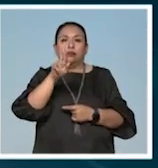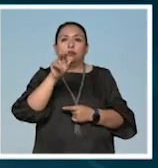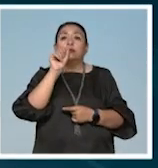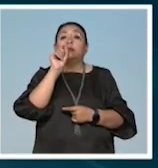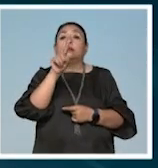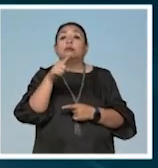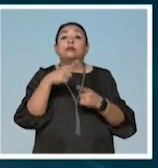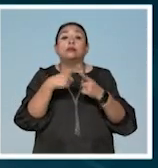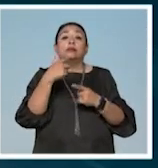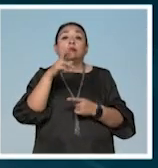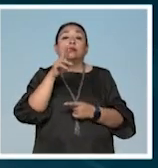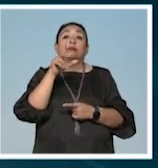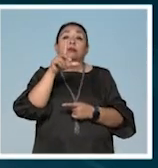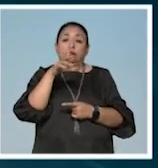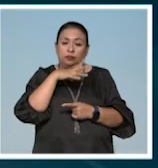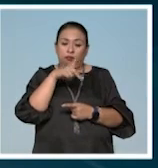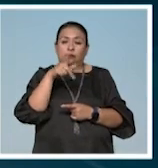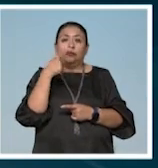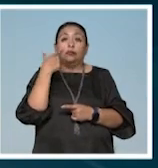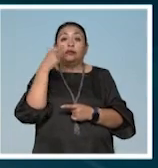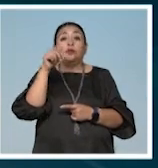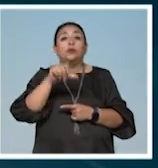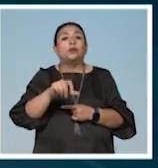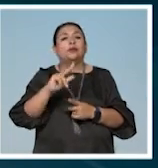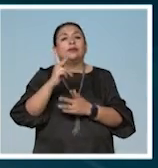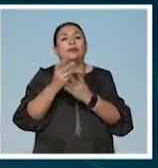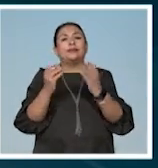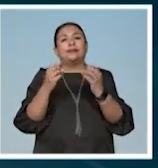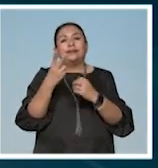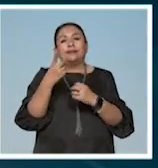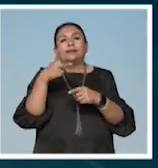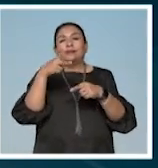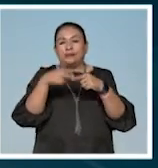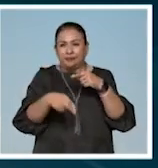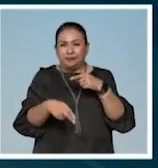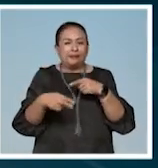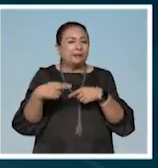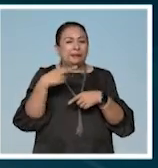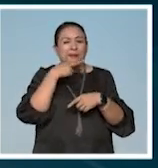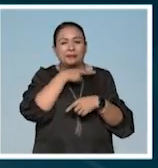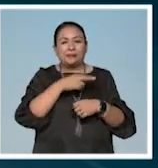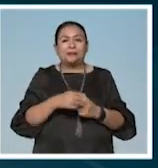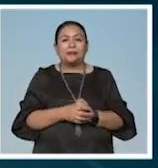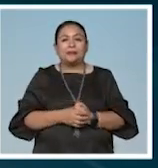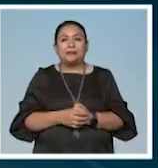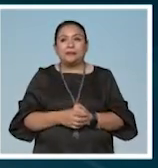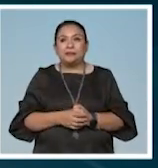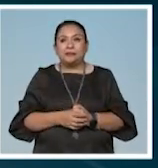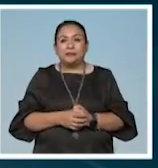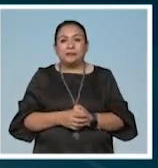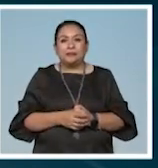también al maestro Gabriel, que estarán presentes hoy en Debate 22. Una pausa muy breve. Volvemos.